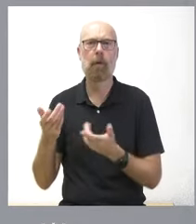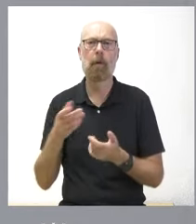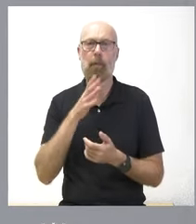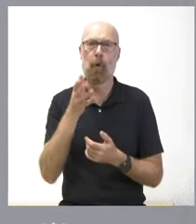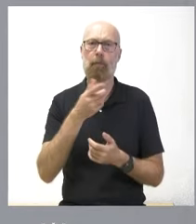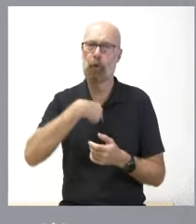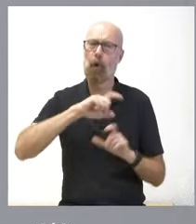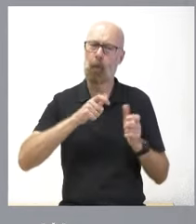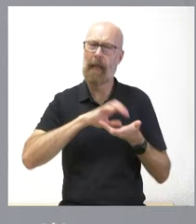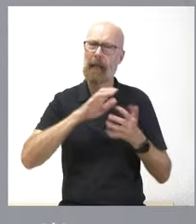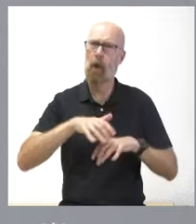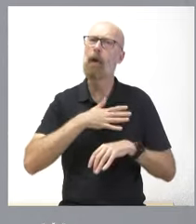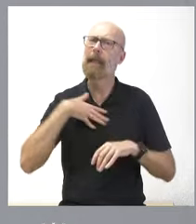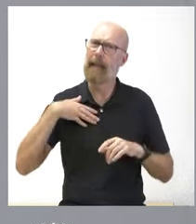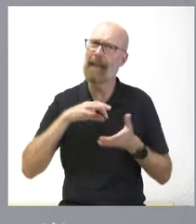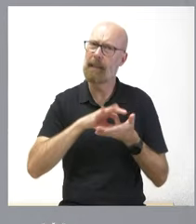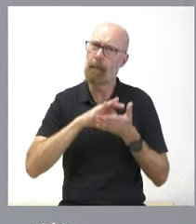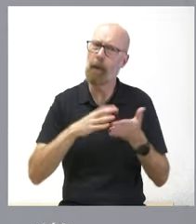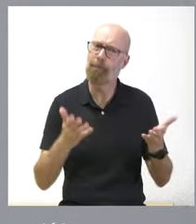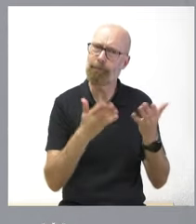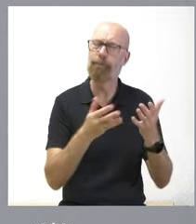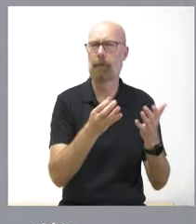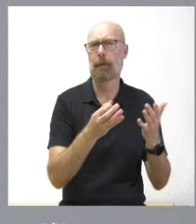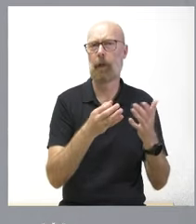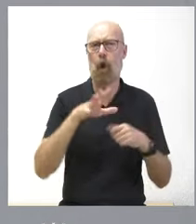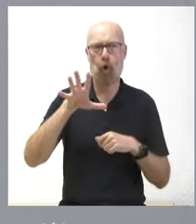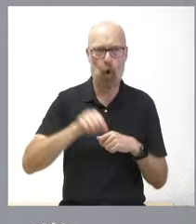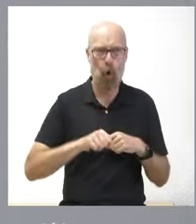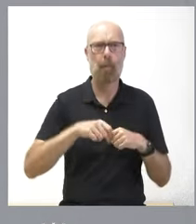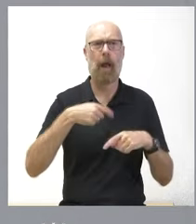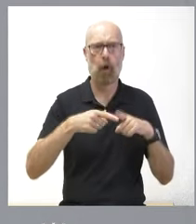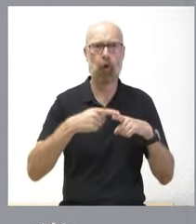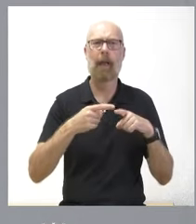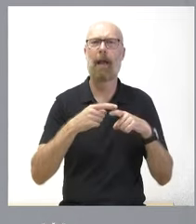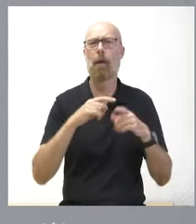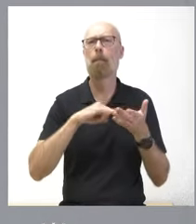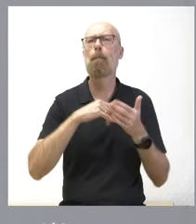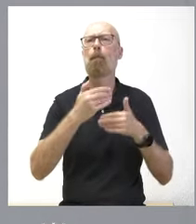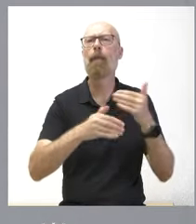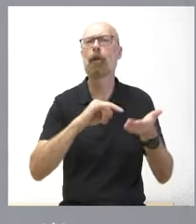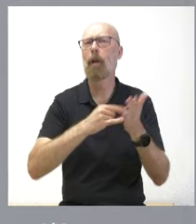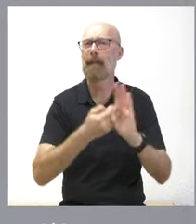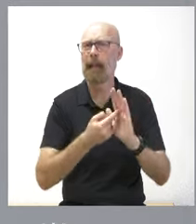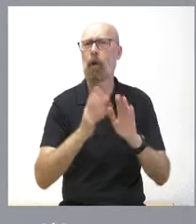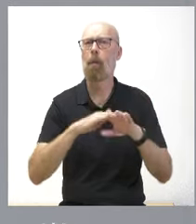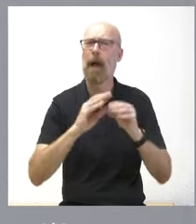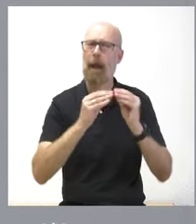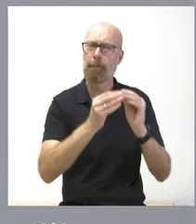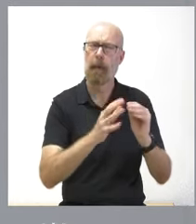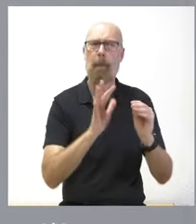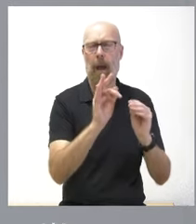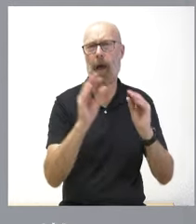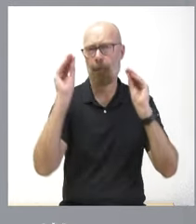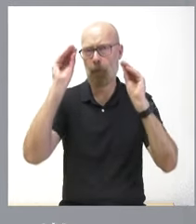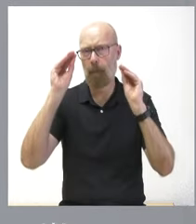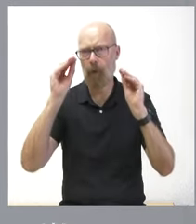la Junta de Castilla y León de poner en marcha ese servicio adquirirlo sino luego hay un proceso técnico lógicamente para su instalación que lleva algún tiempo y también para la formación y